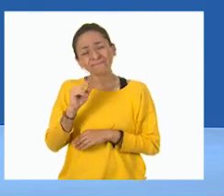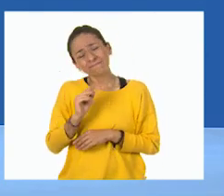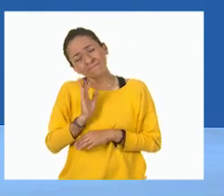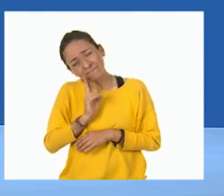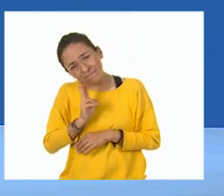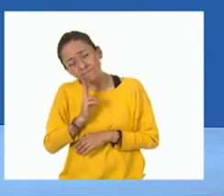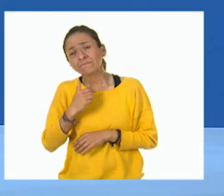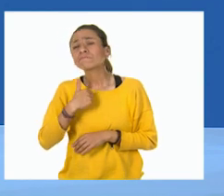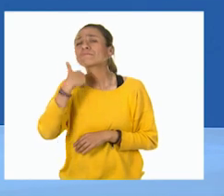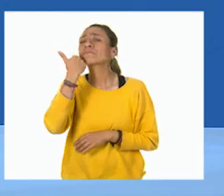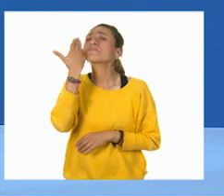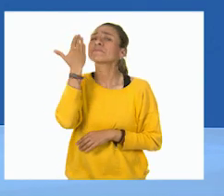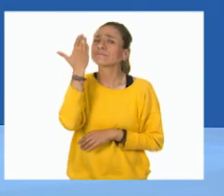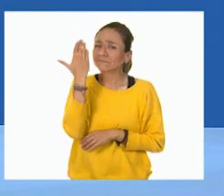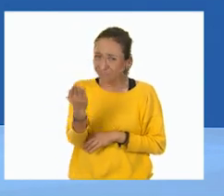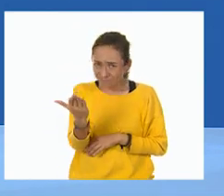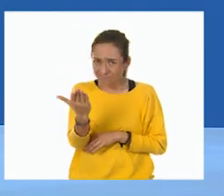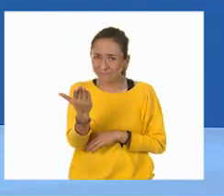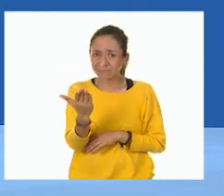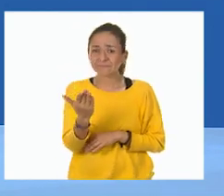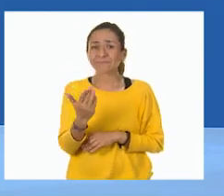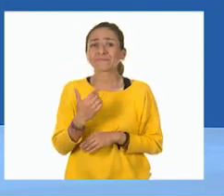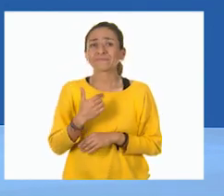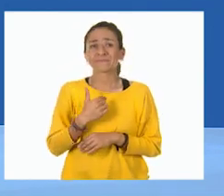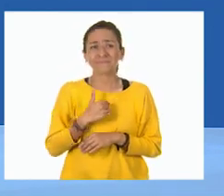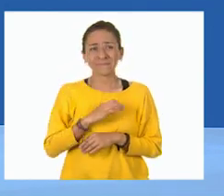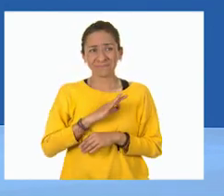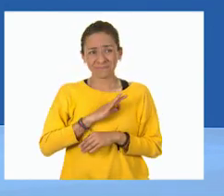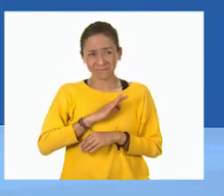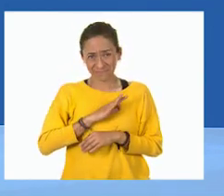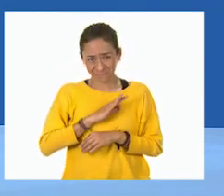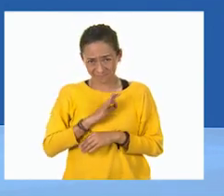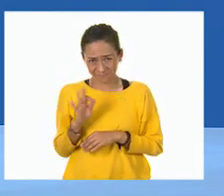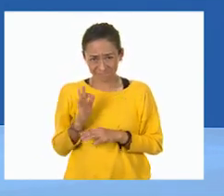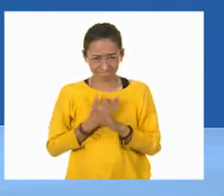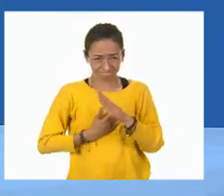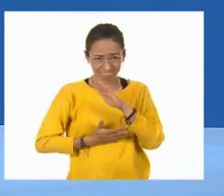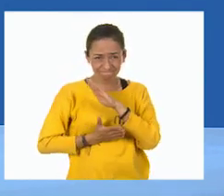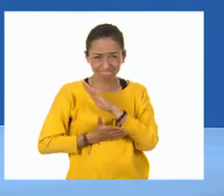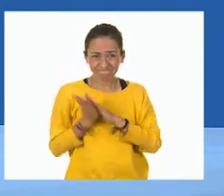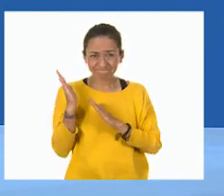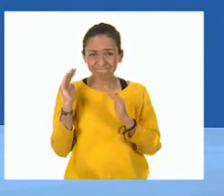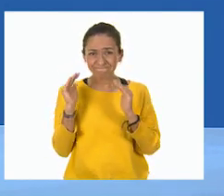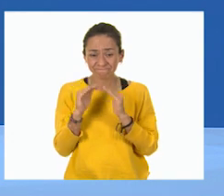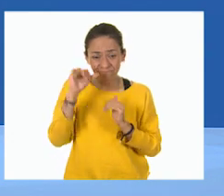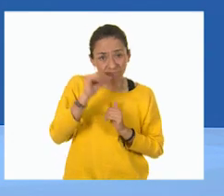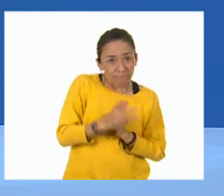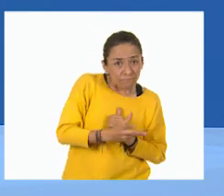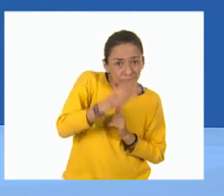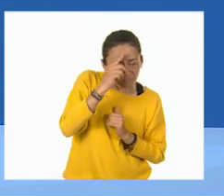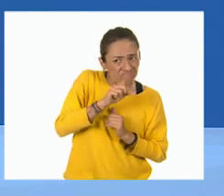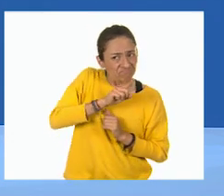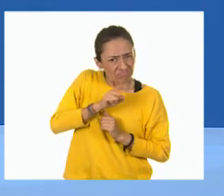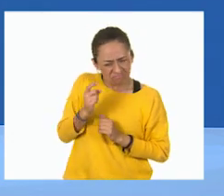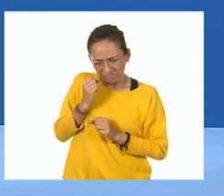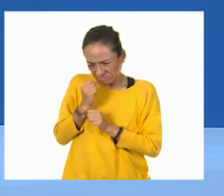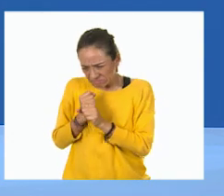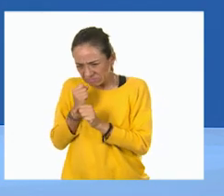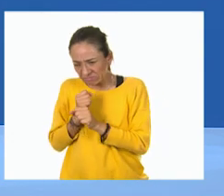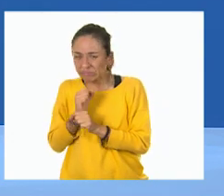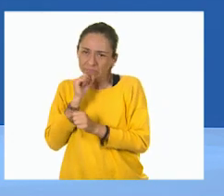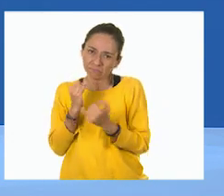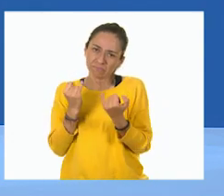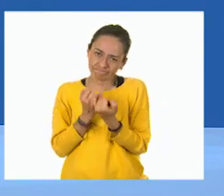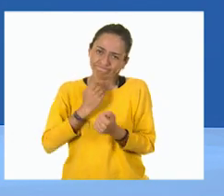quería pedirle chance de ir a mi casuchetita a practicar lo que hemos aprendido y también apoyar a mi